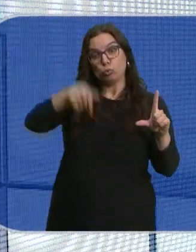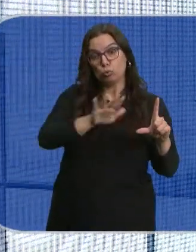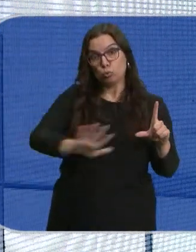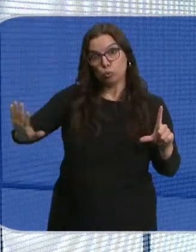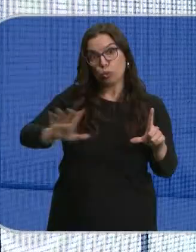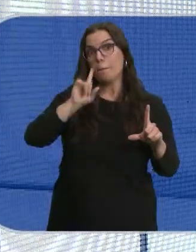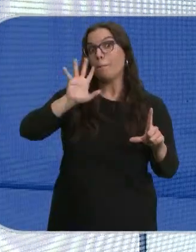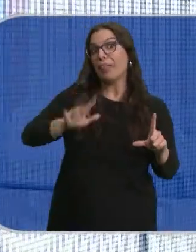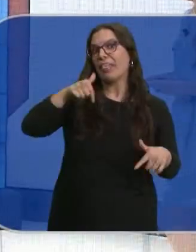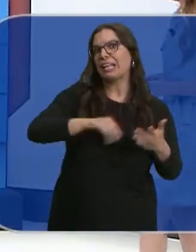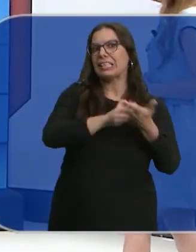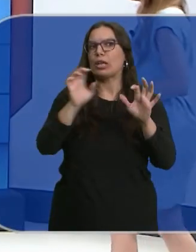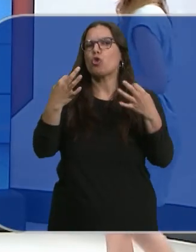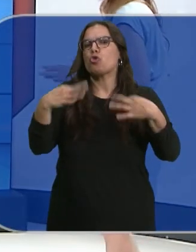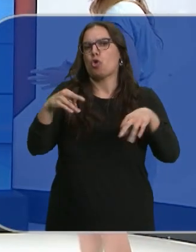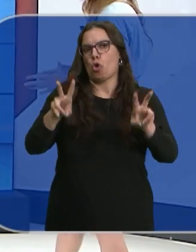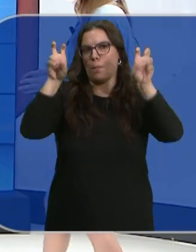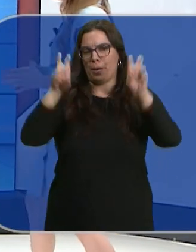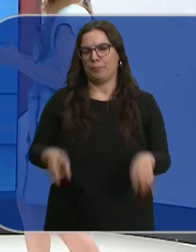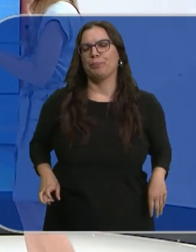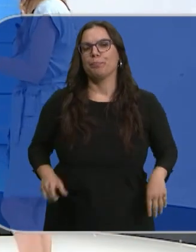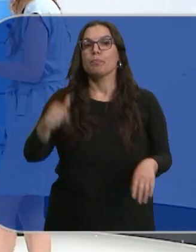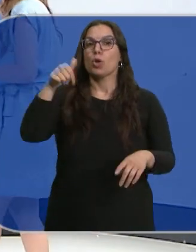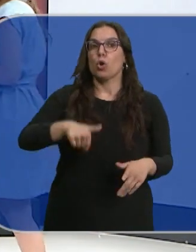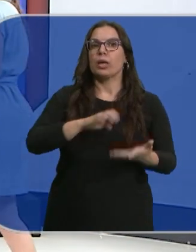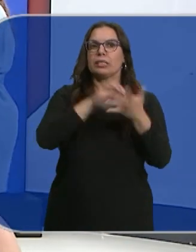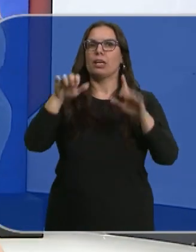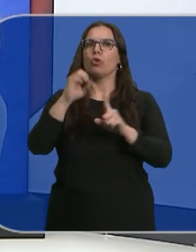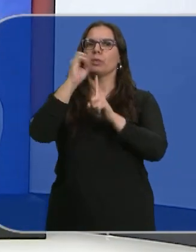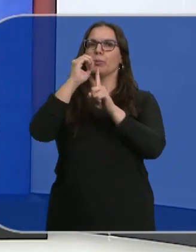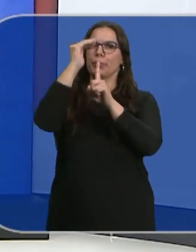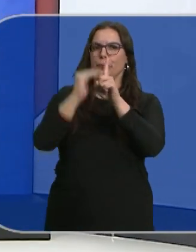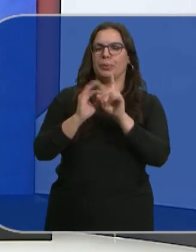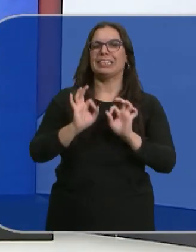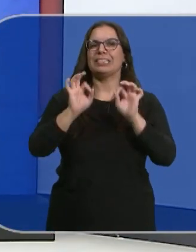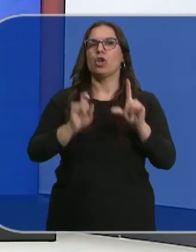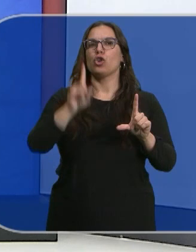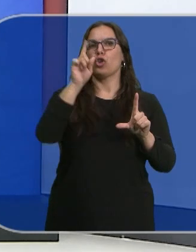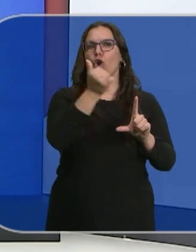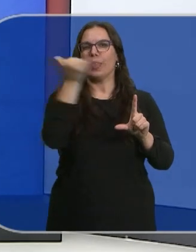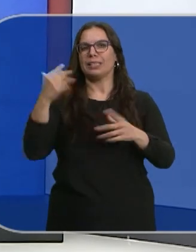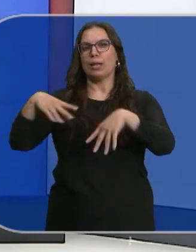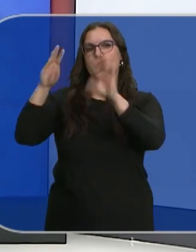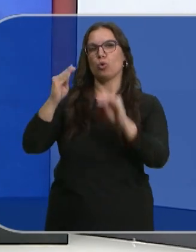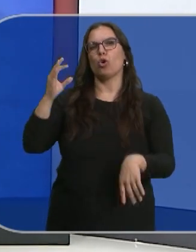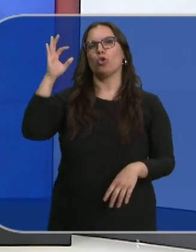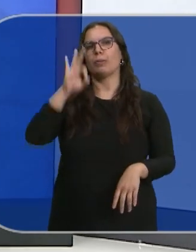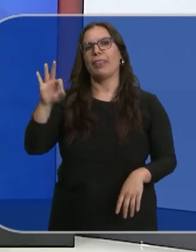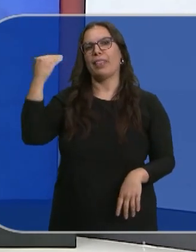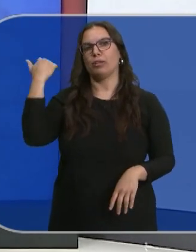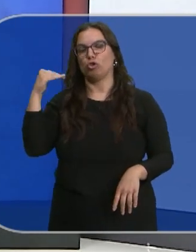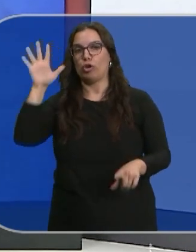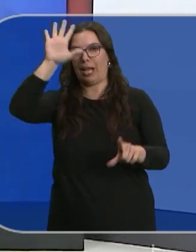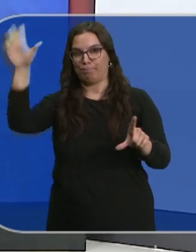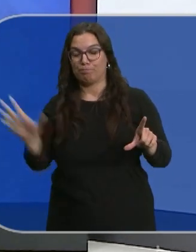normalizarse en Castilla y León. Sí, en Castilla y León. Hoy bajan las temperaturas, especialmente en el nordeste, hacia Burgos, Palencia, Soria. En el centro